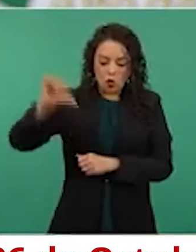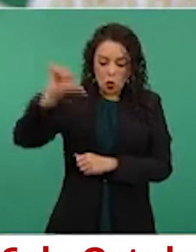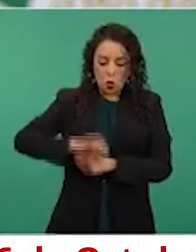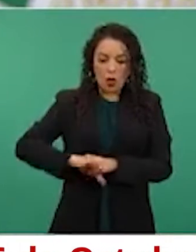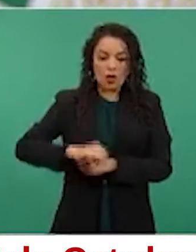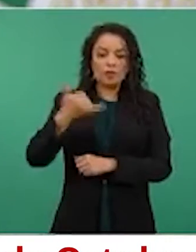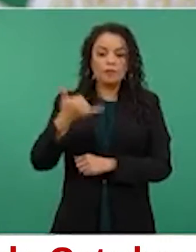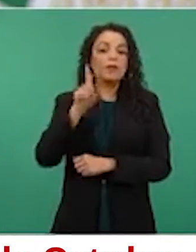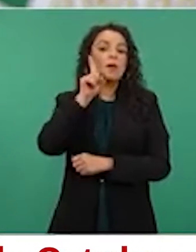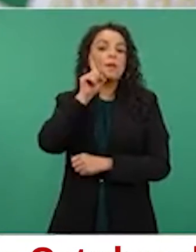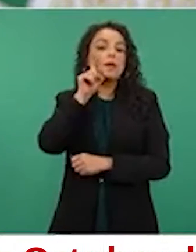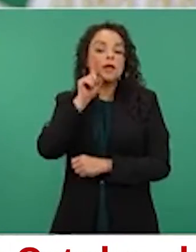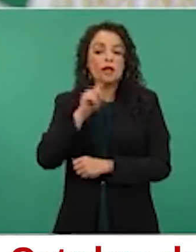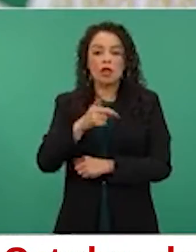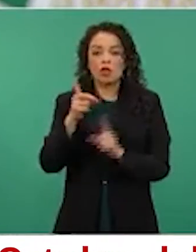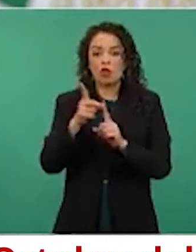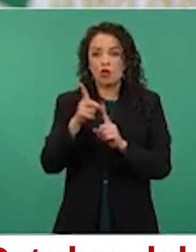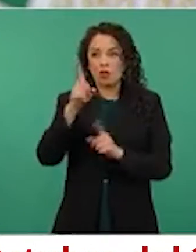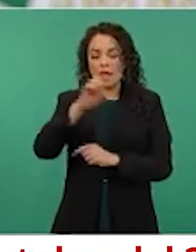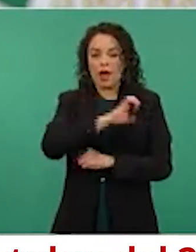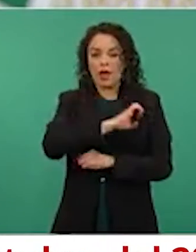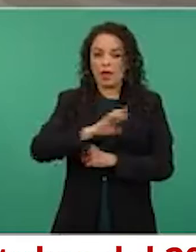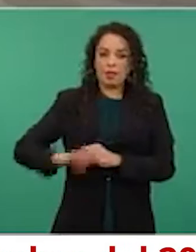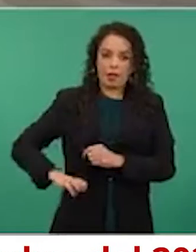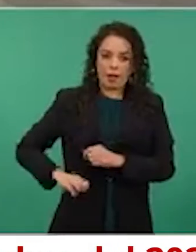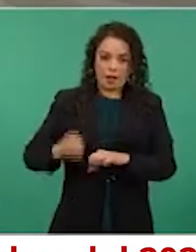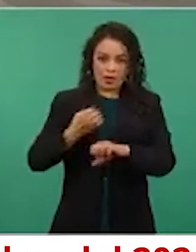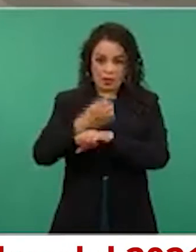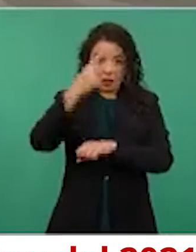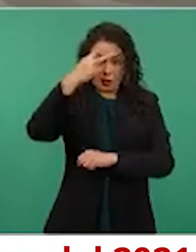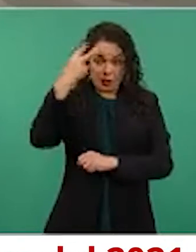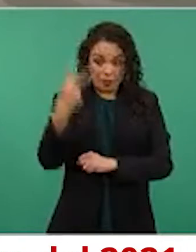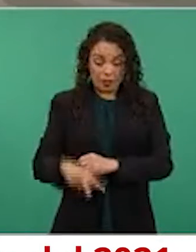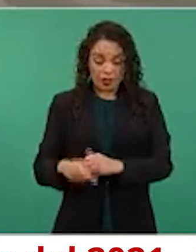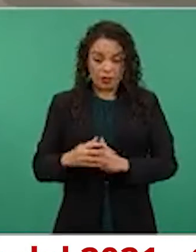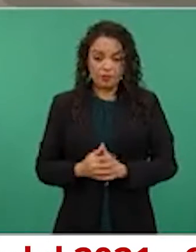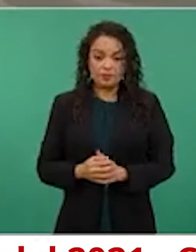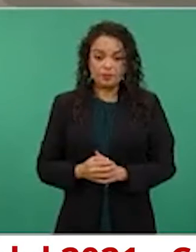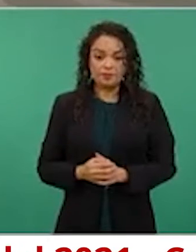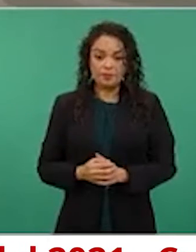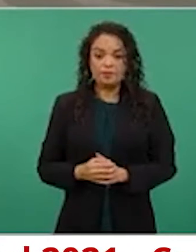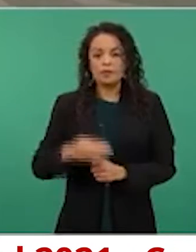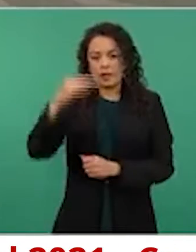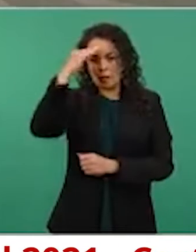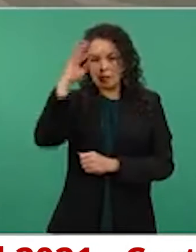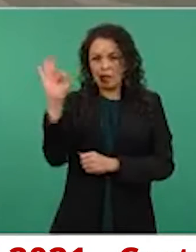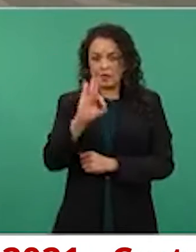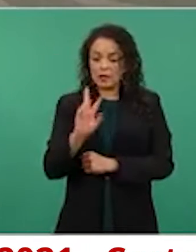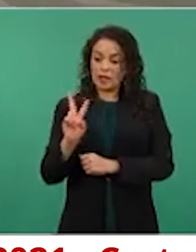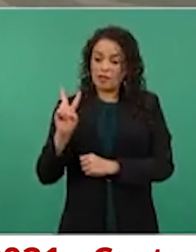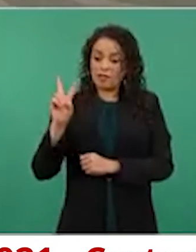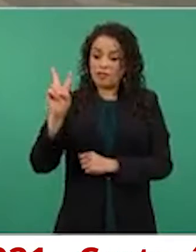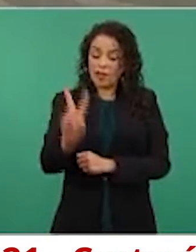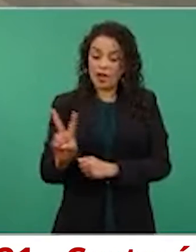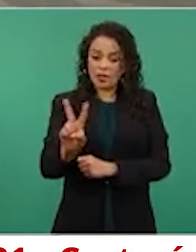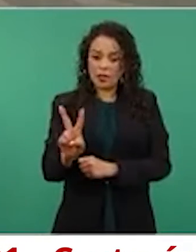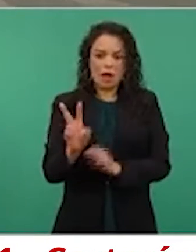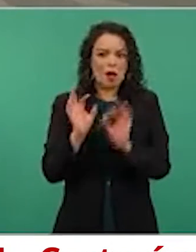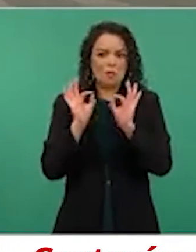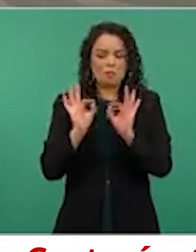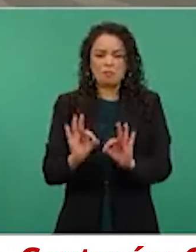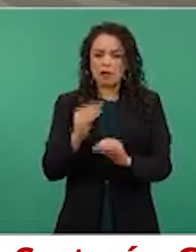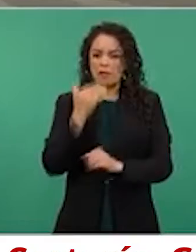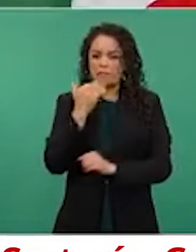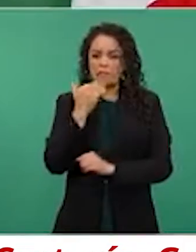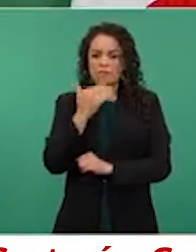concluirá Ecatepec. Lo que nos hace pensar que rumbo al viernes tendremos un muy buen cierre, habiendo cumplido la